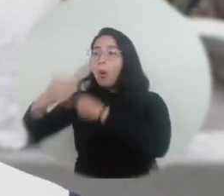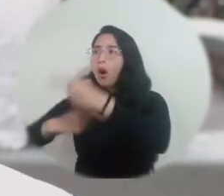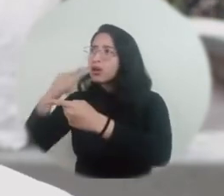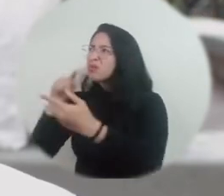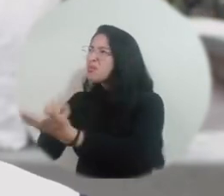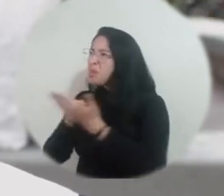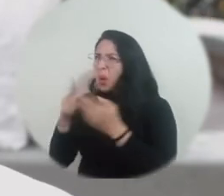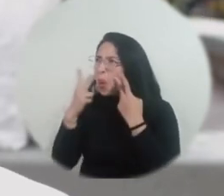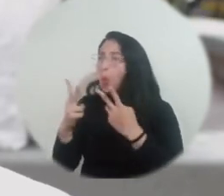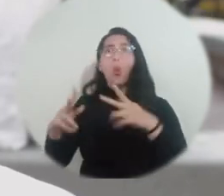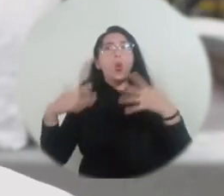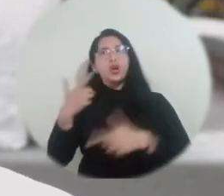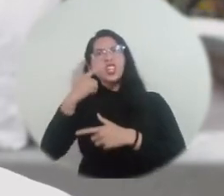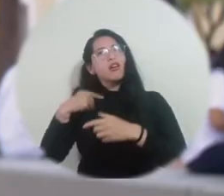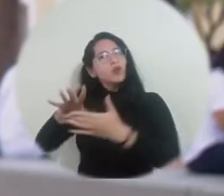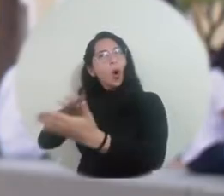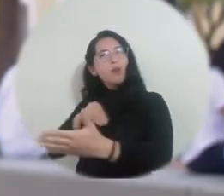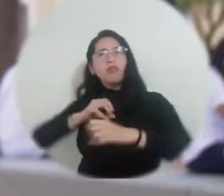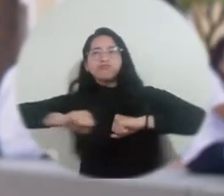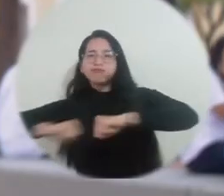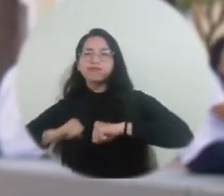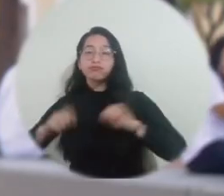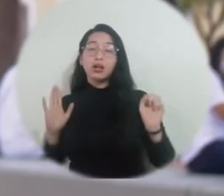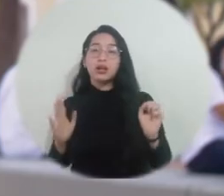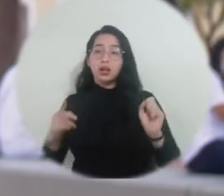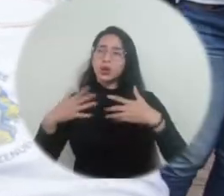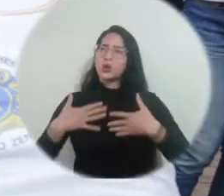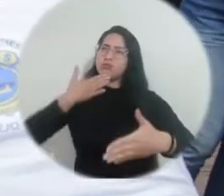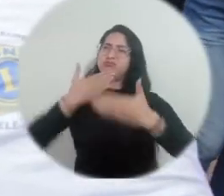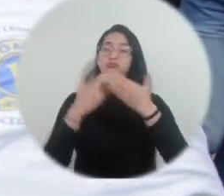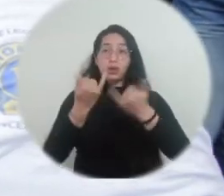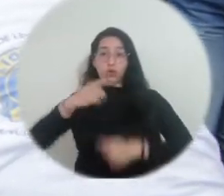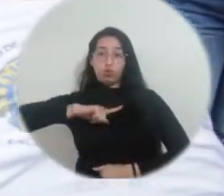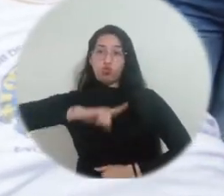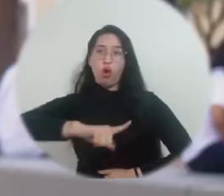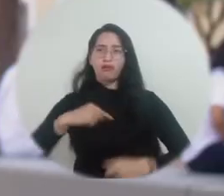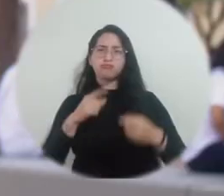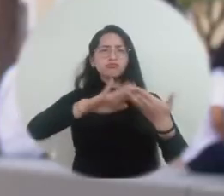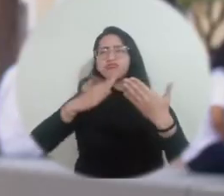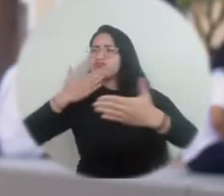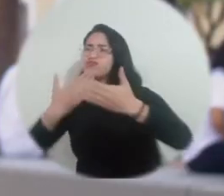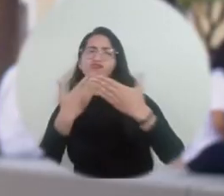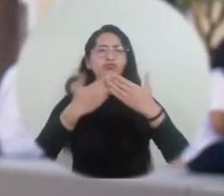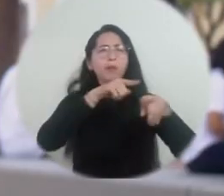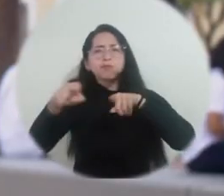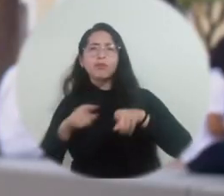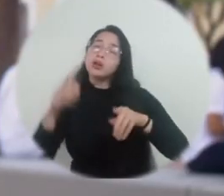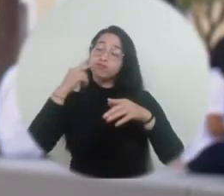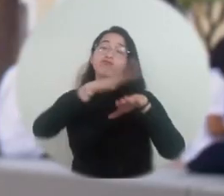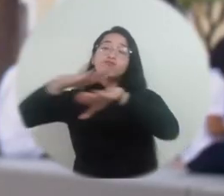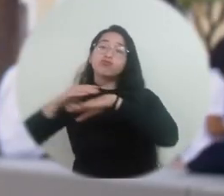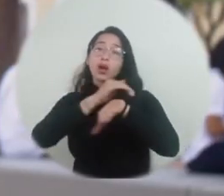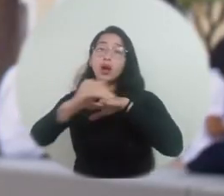a las generaciones venideras. Feliz de la vida, de verdad, estoy muy contento. Estoy muy agradecido como líder y doliente por esta